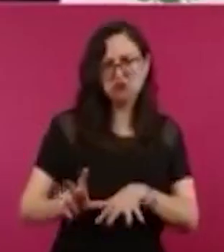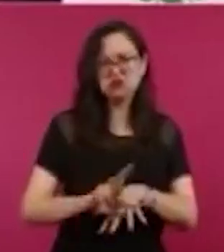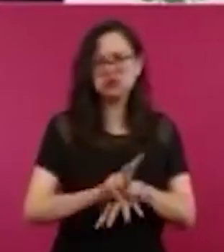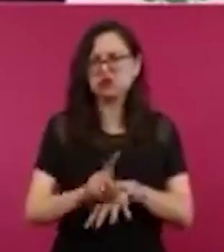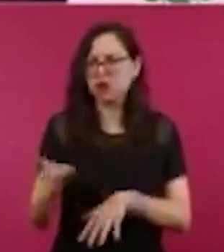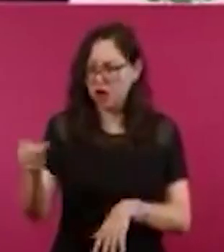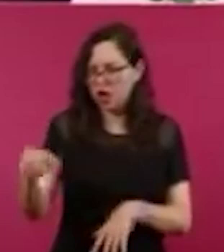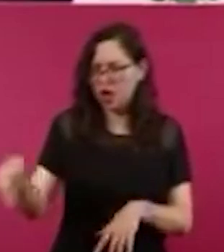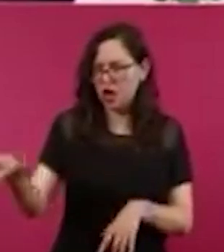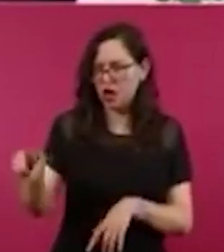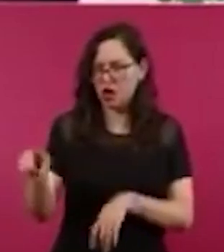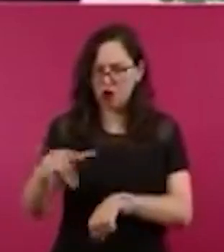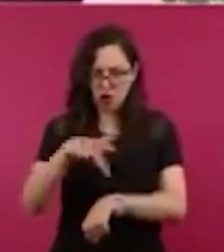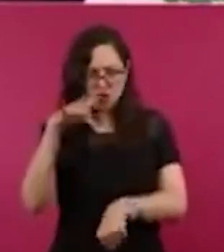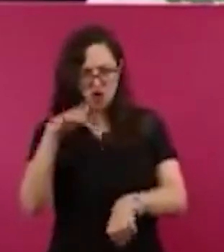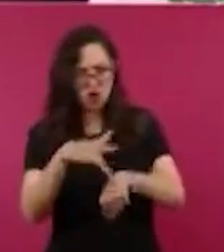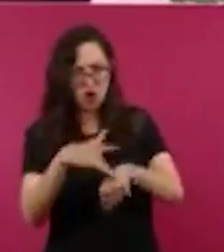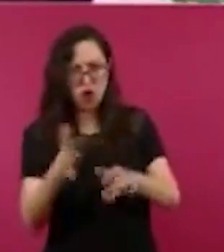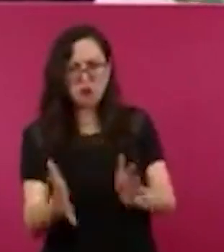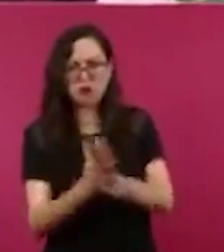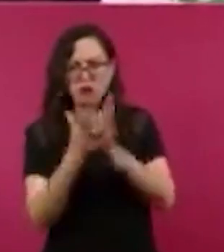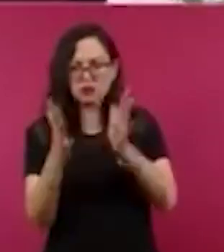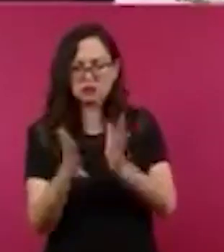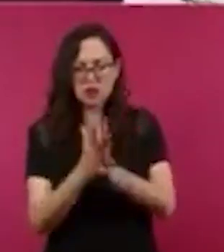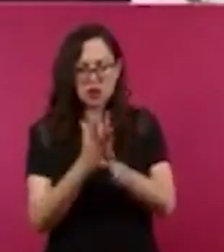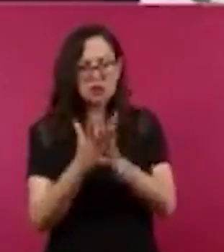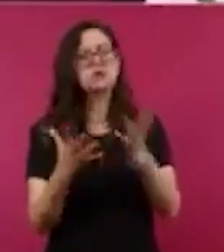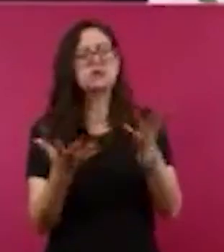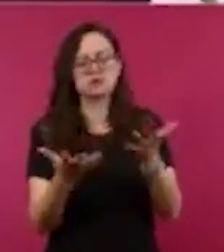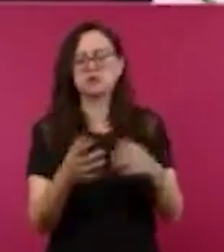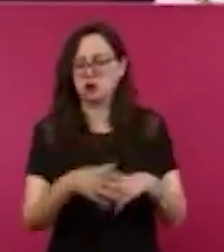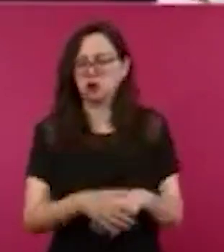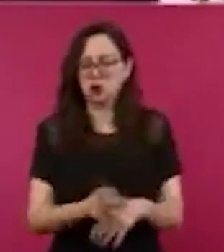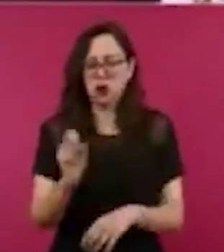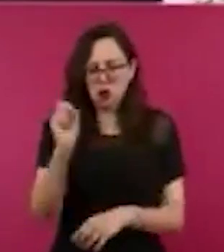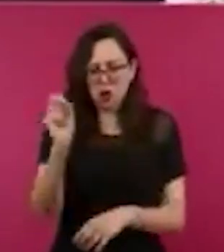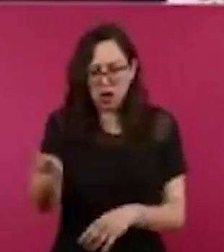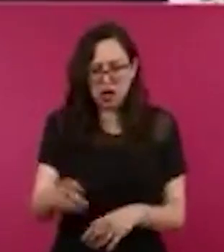¿por qué no presentan denuncias